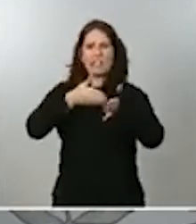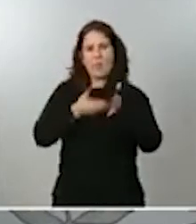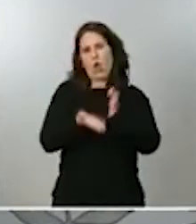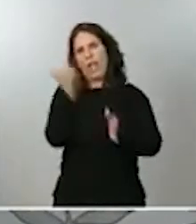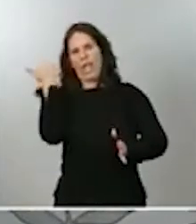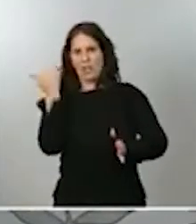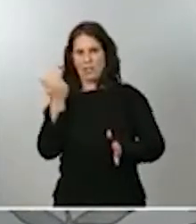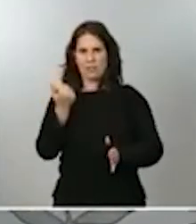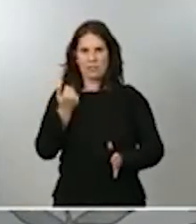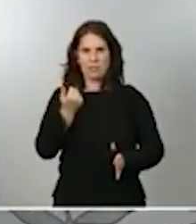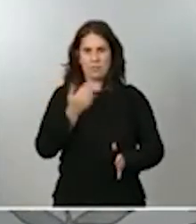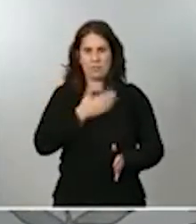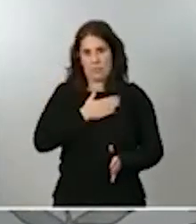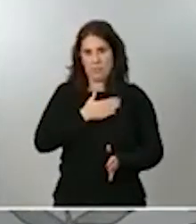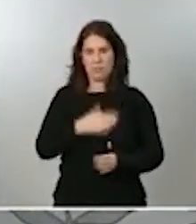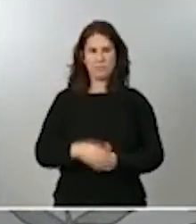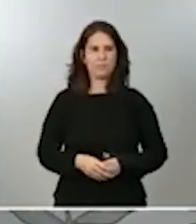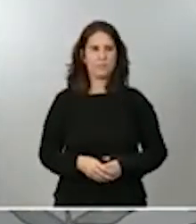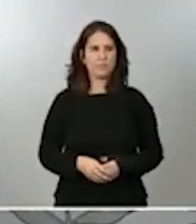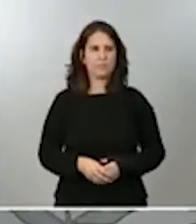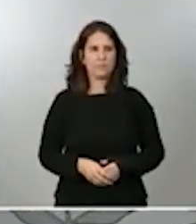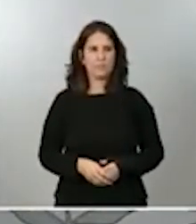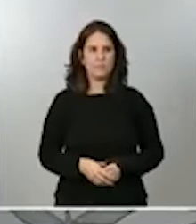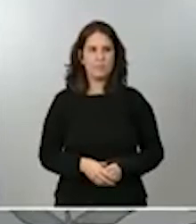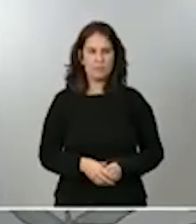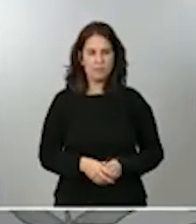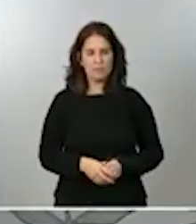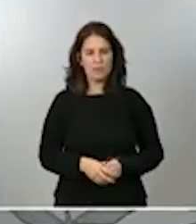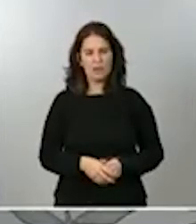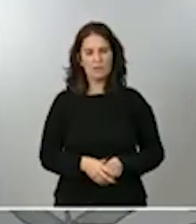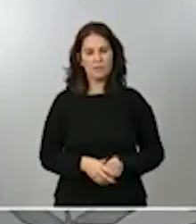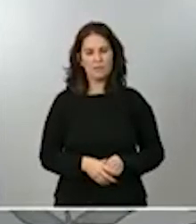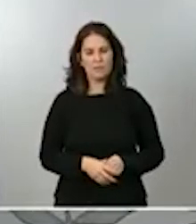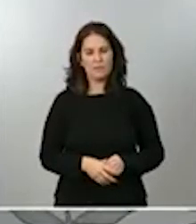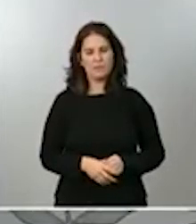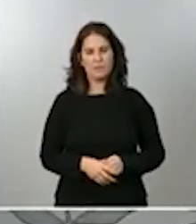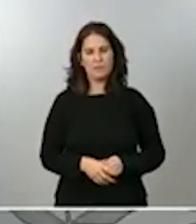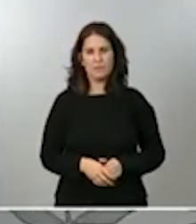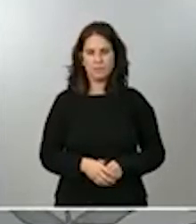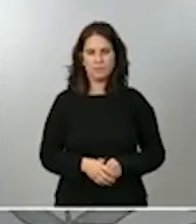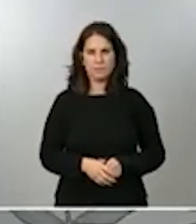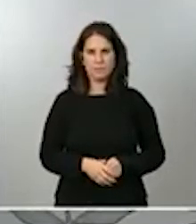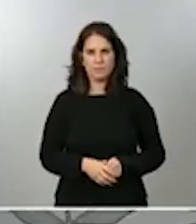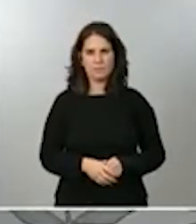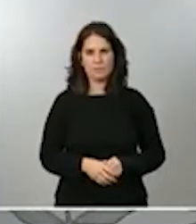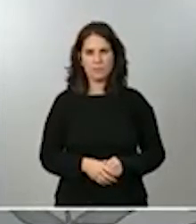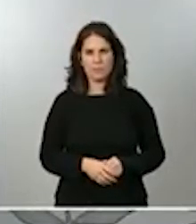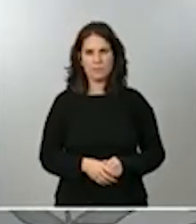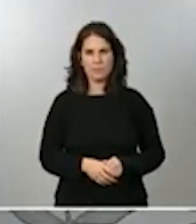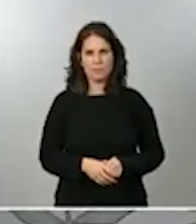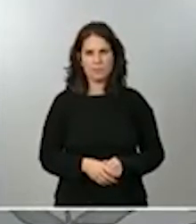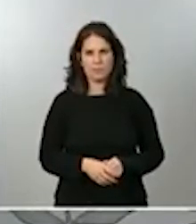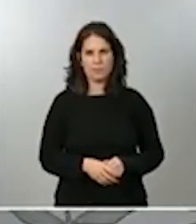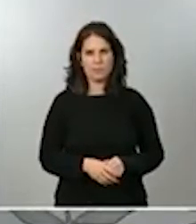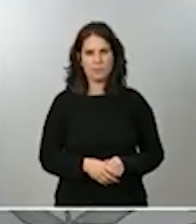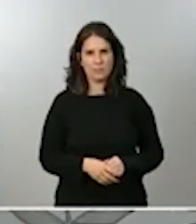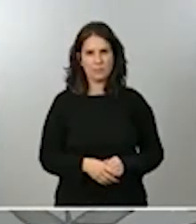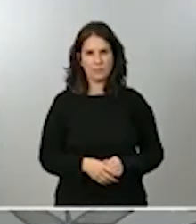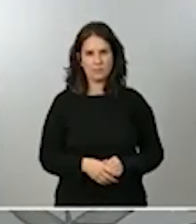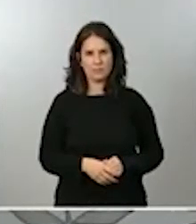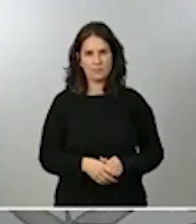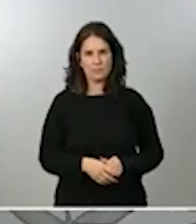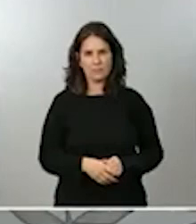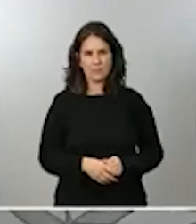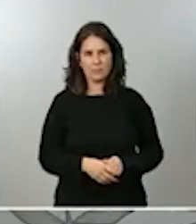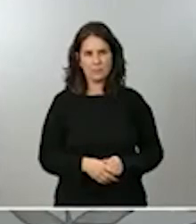compete. En cualquier caso, la iniciativa que hemos conocido esta mañana corresponde a los grupos parlamentarios en el marco del contexto